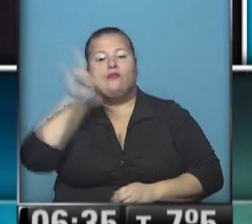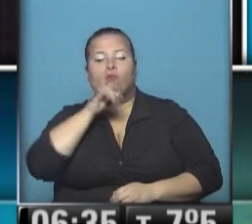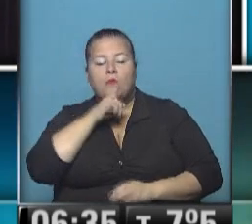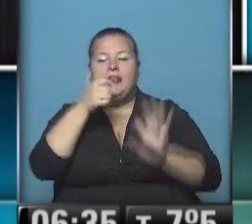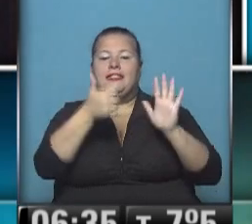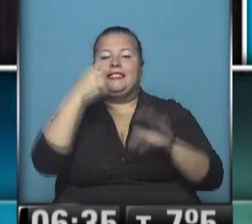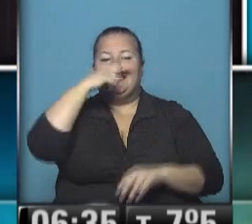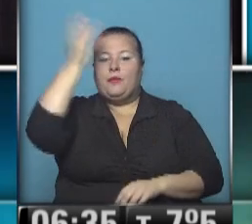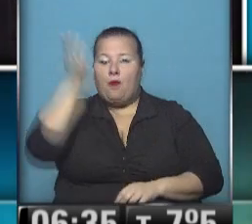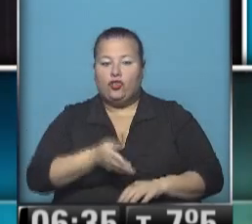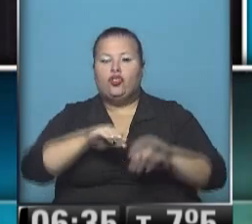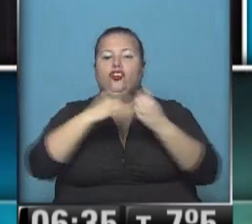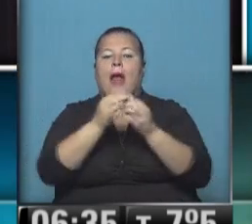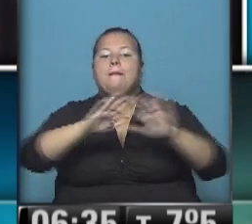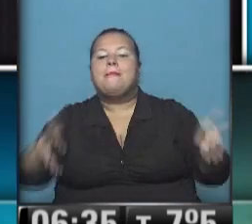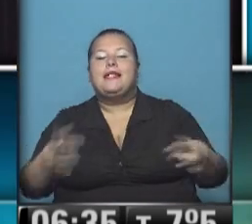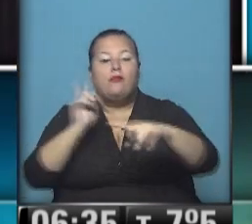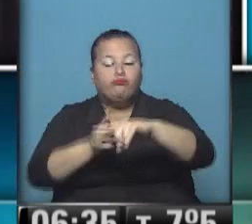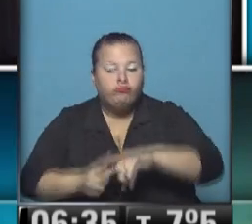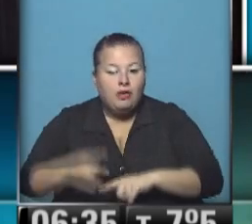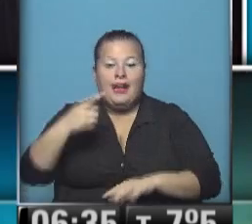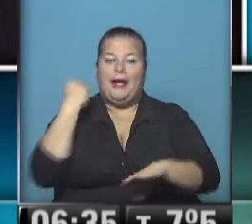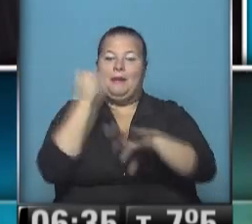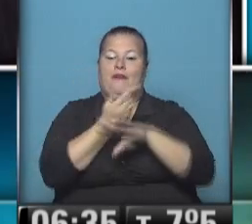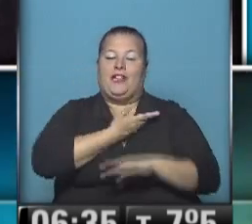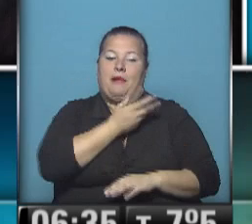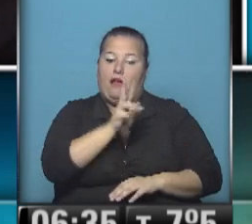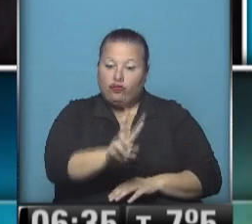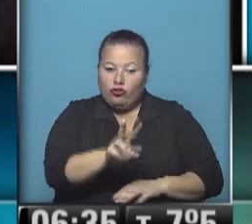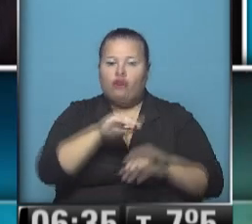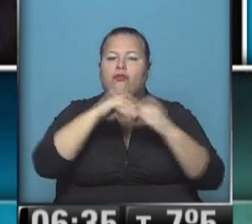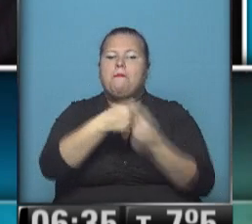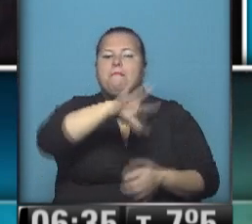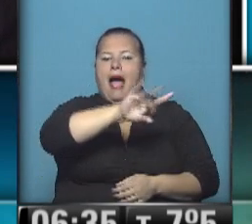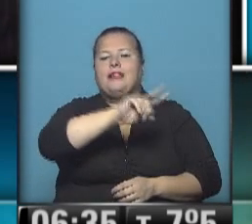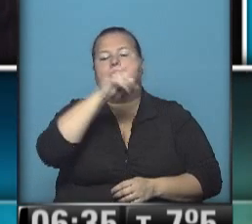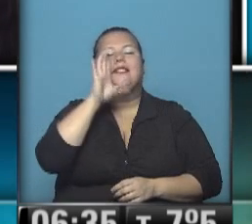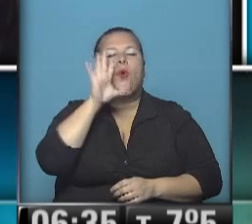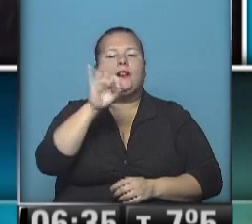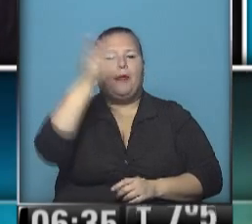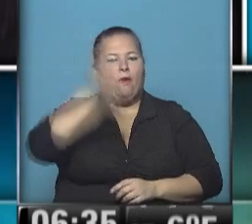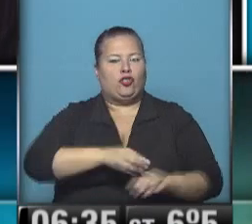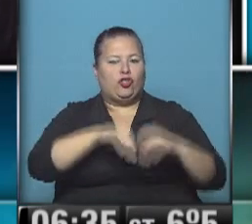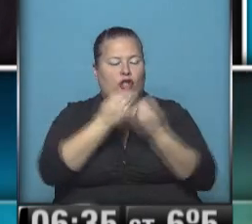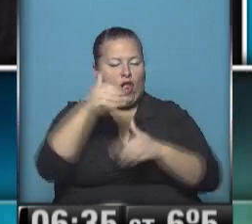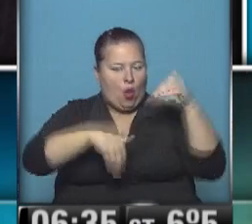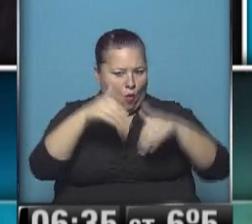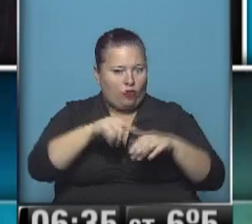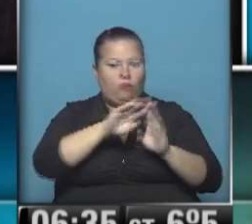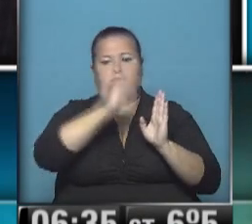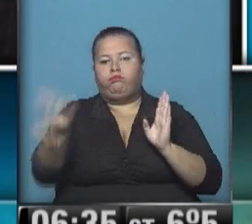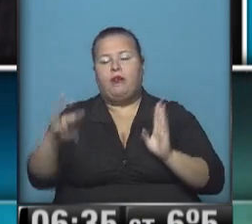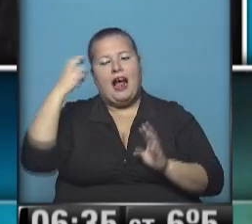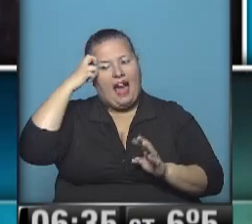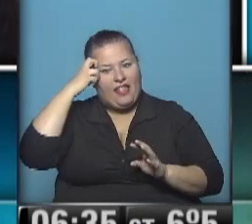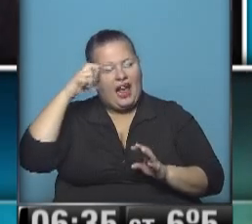con el 67% de las meses escrutadas. El candidato del Frente para la Victoria suma más del 50% de los votos y se impone al